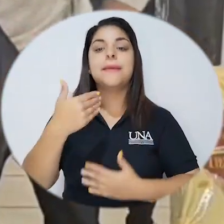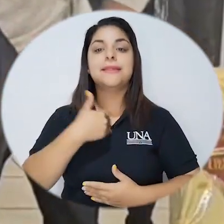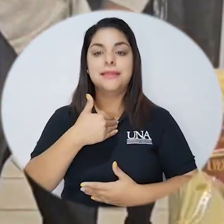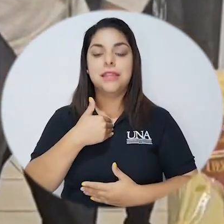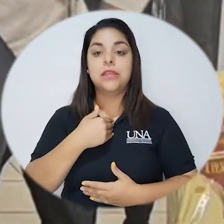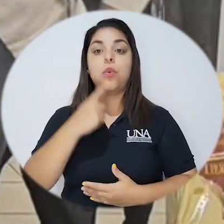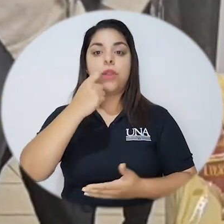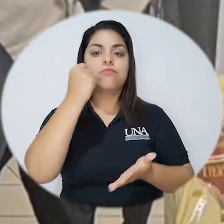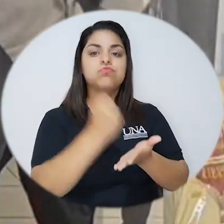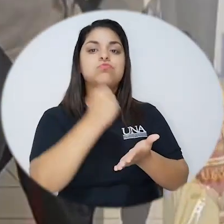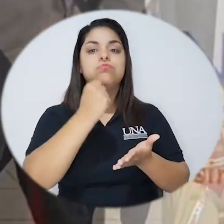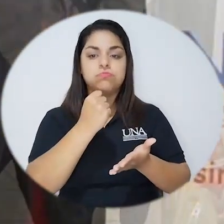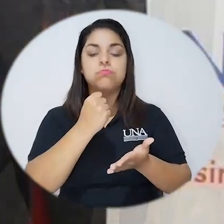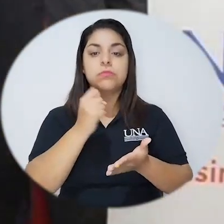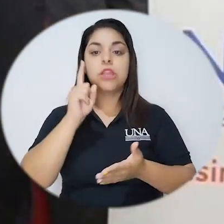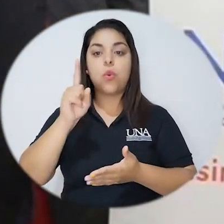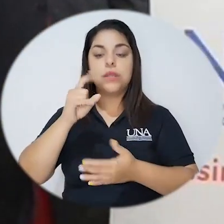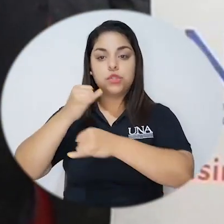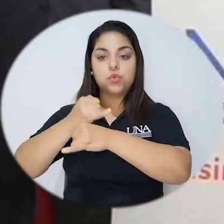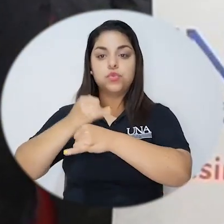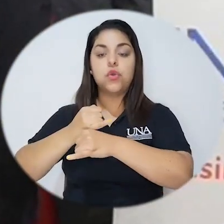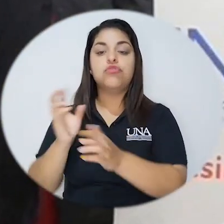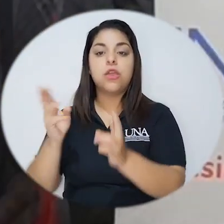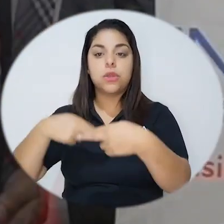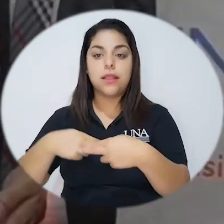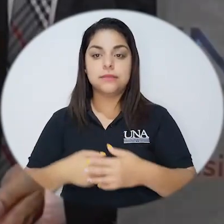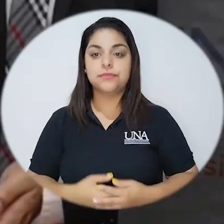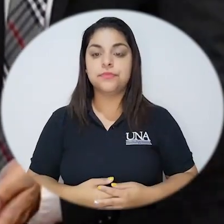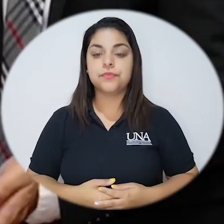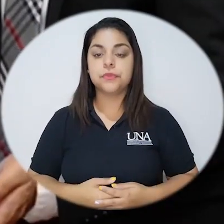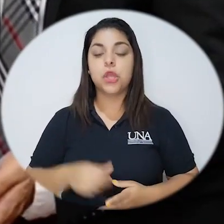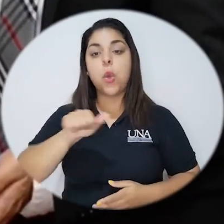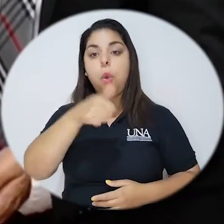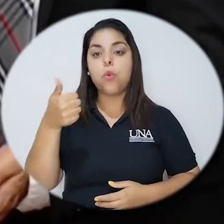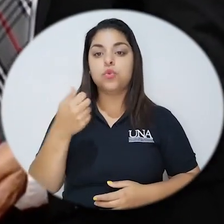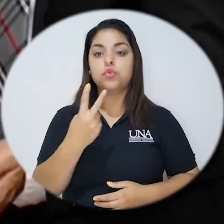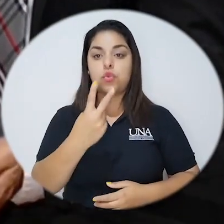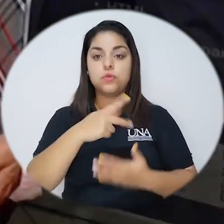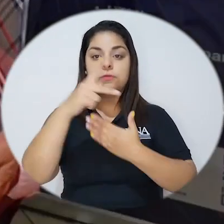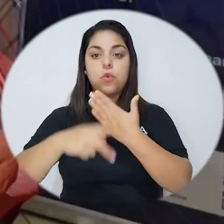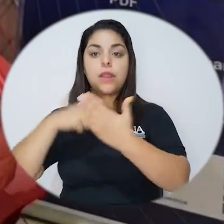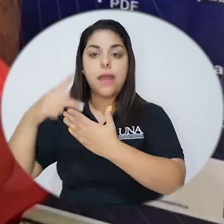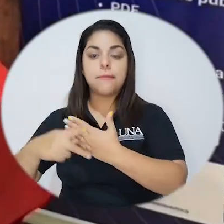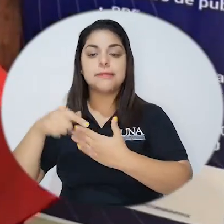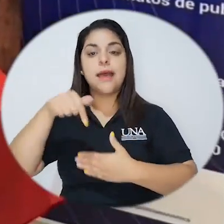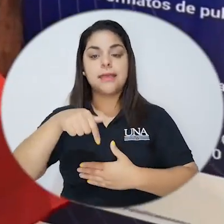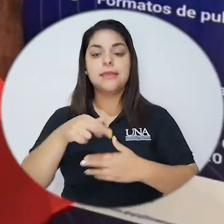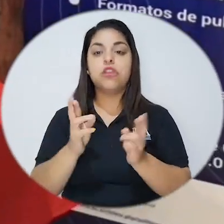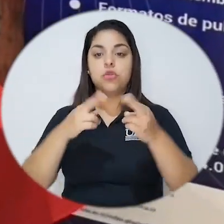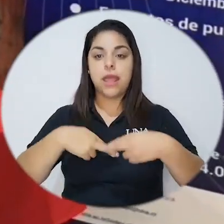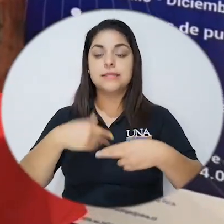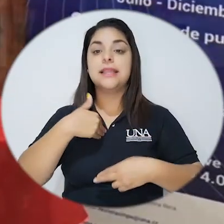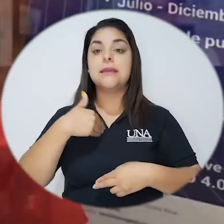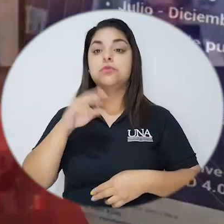además cuenta con una acreditación de un ente regional. Los otros dos programas son profesionales. Contamos con una maestría en gerencia de